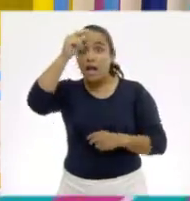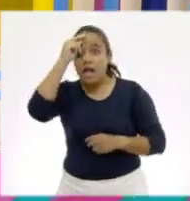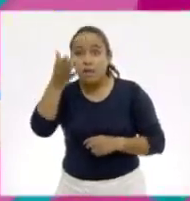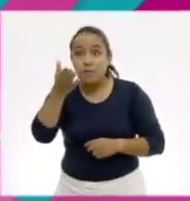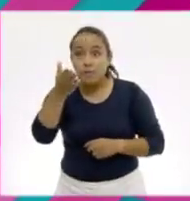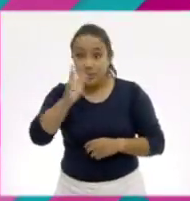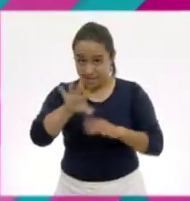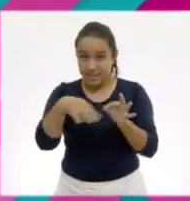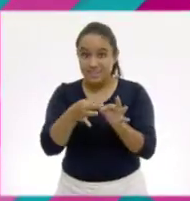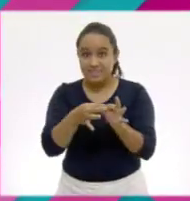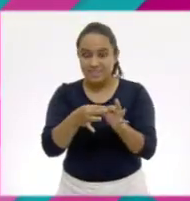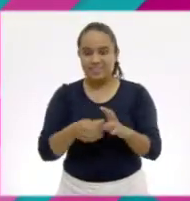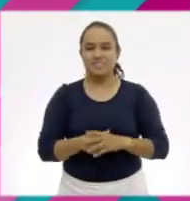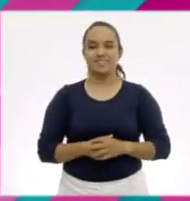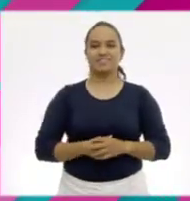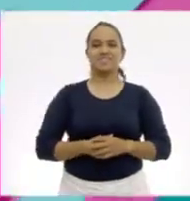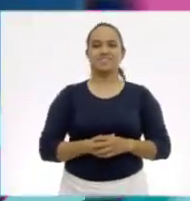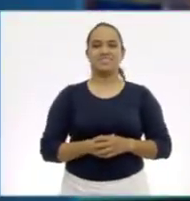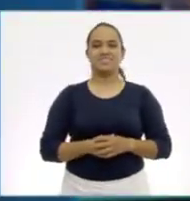Listo, ¿estás listo?